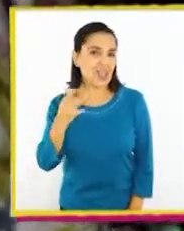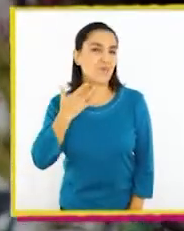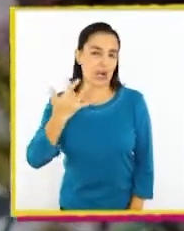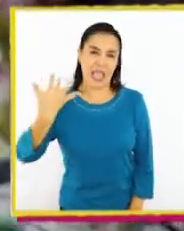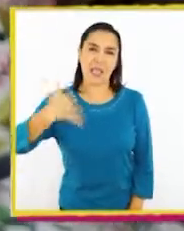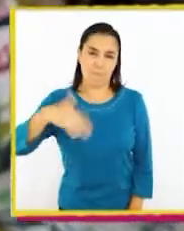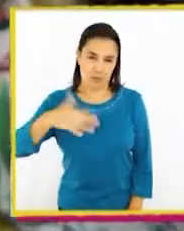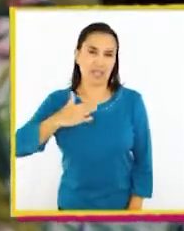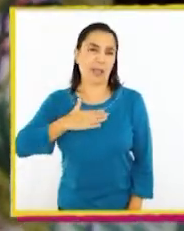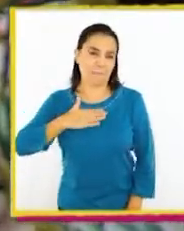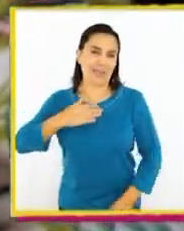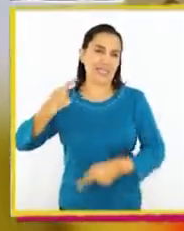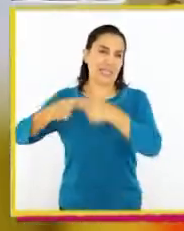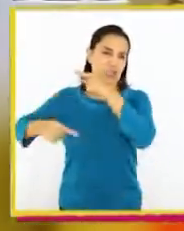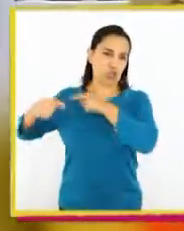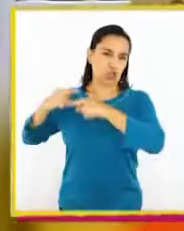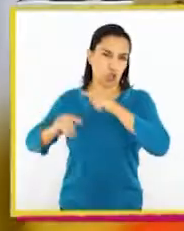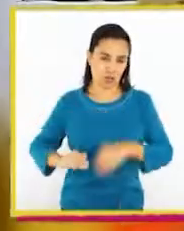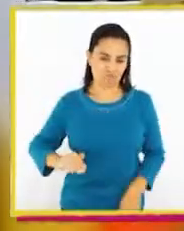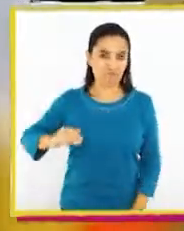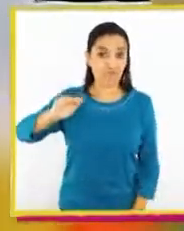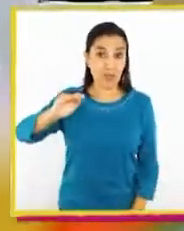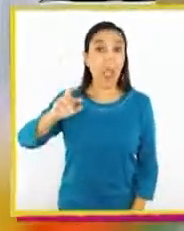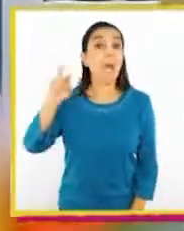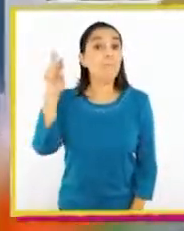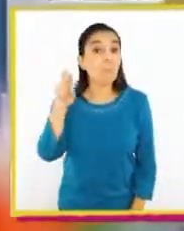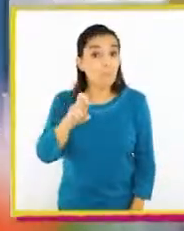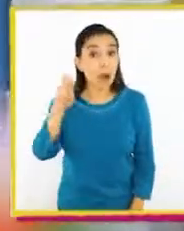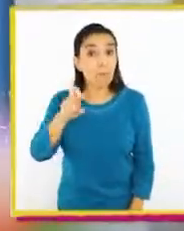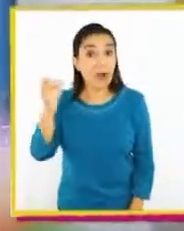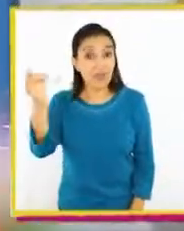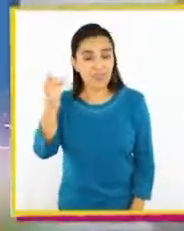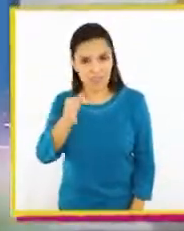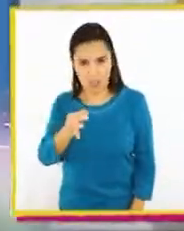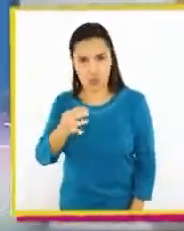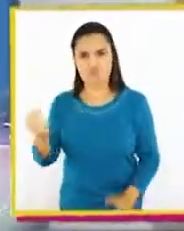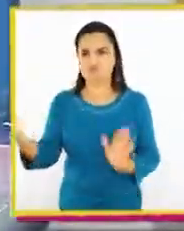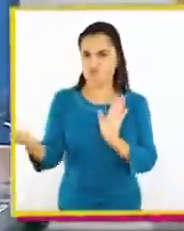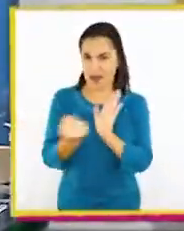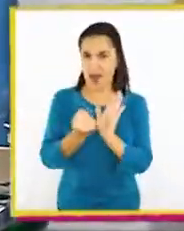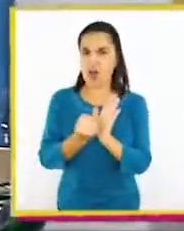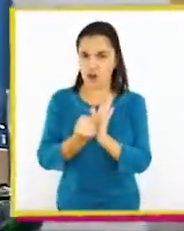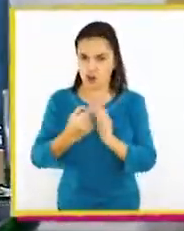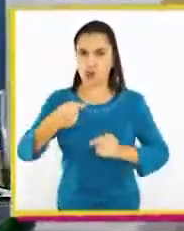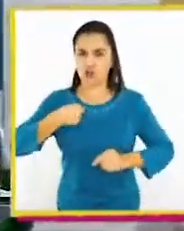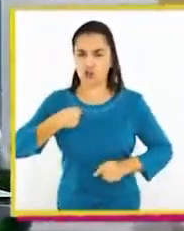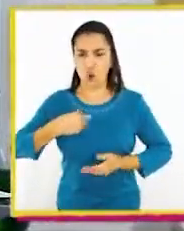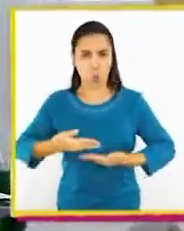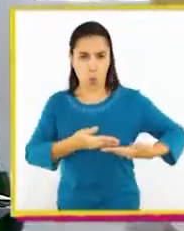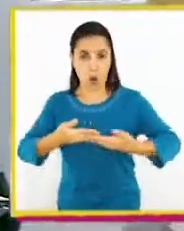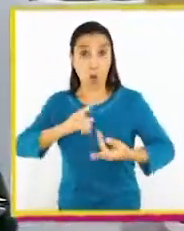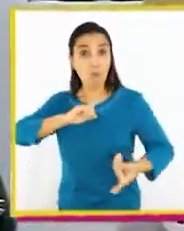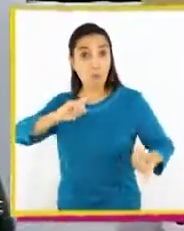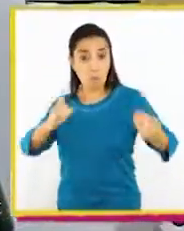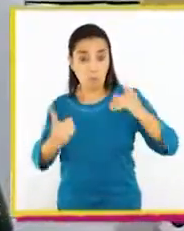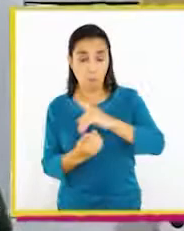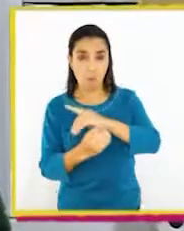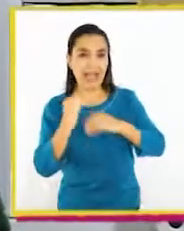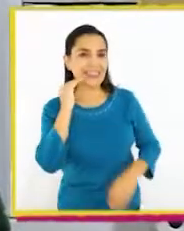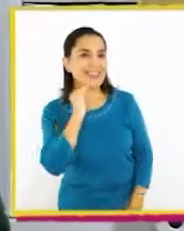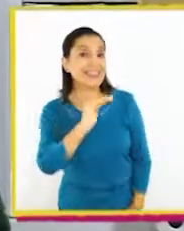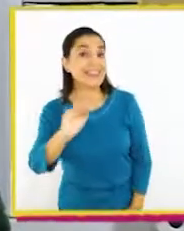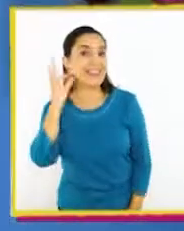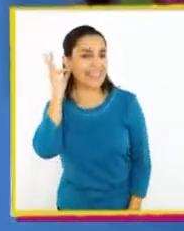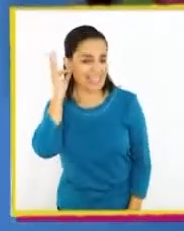fue un momento importante de mi historia. Mi papá dice que marcó el momento que dejé de ser una guagua y